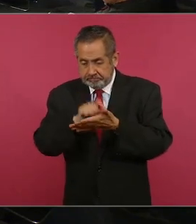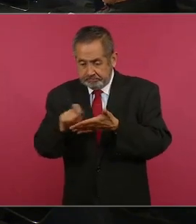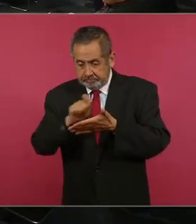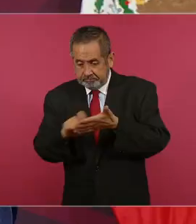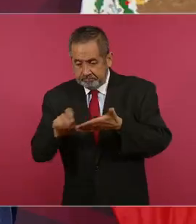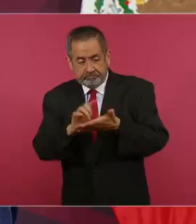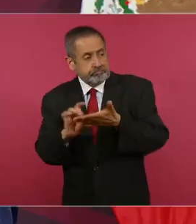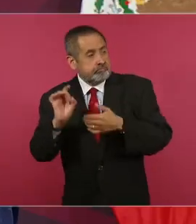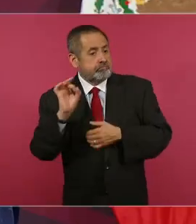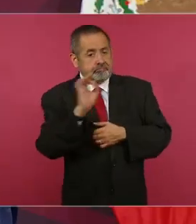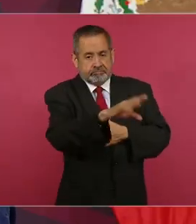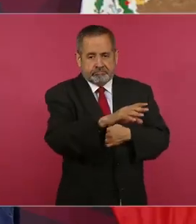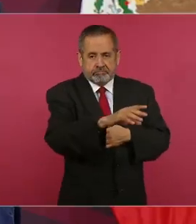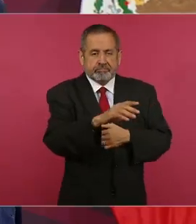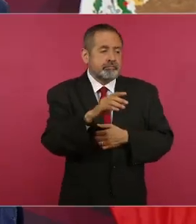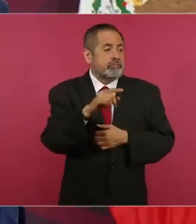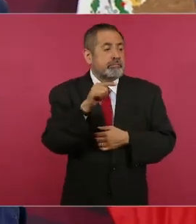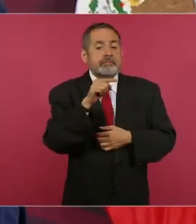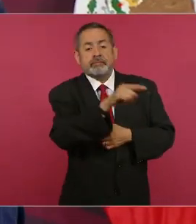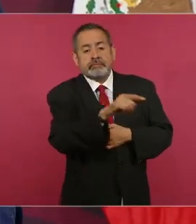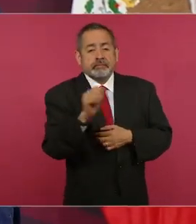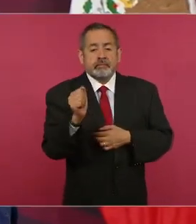1853.